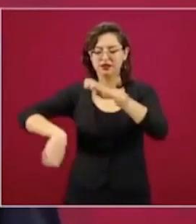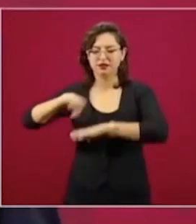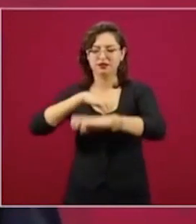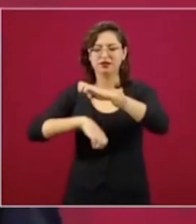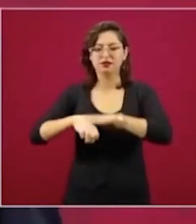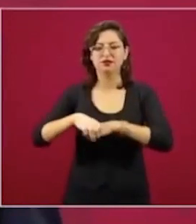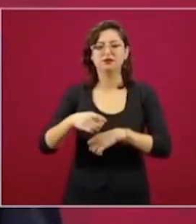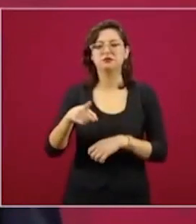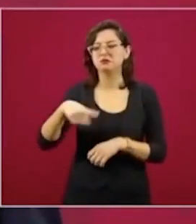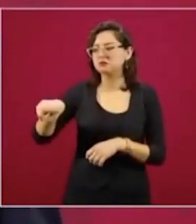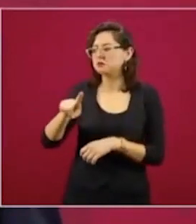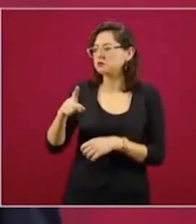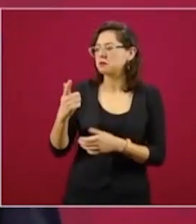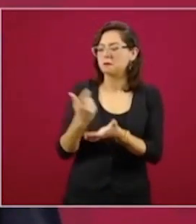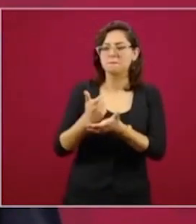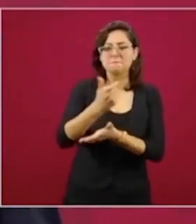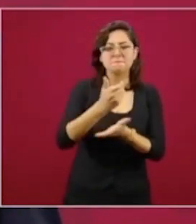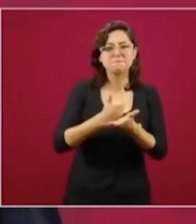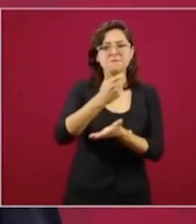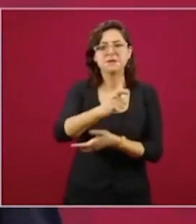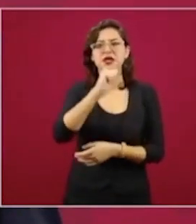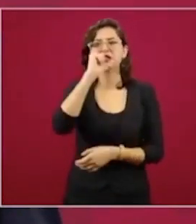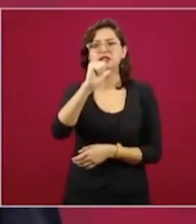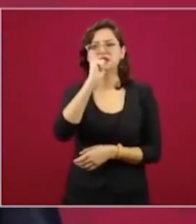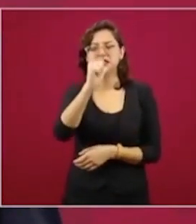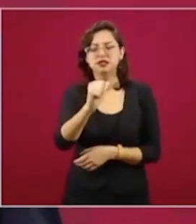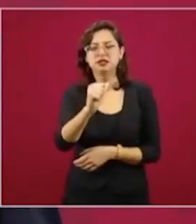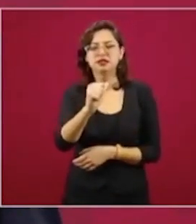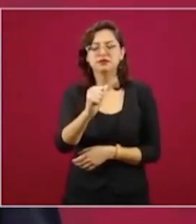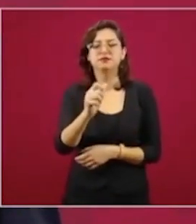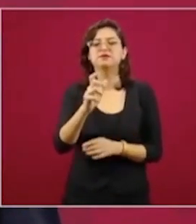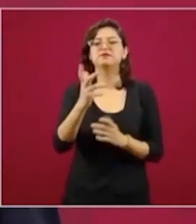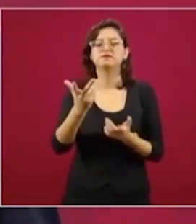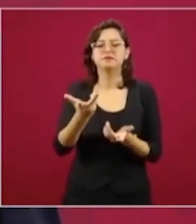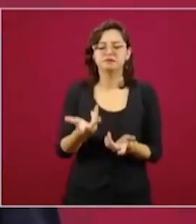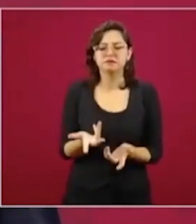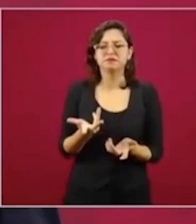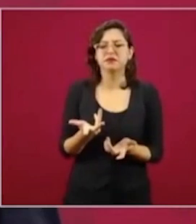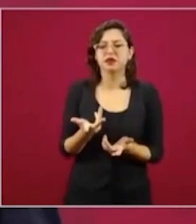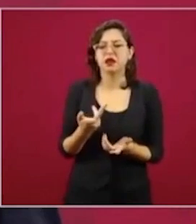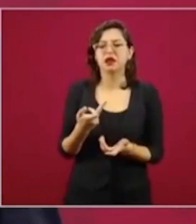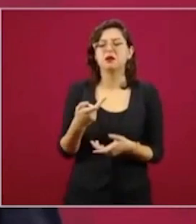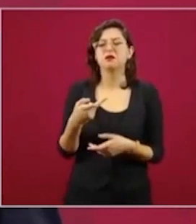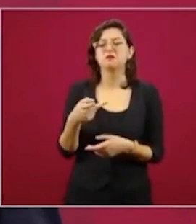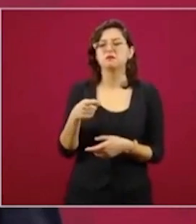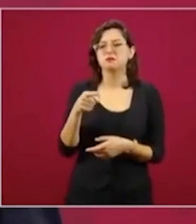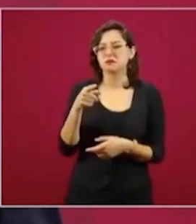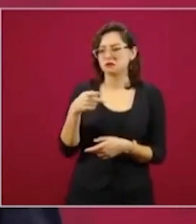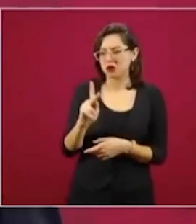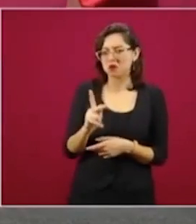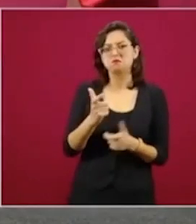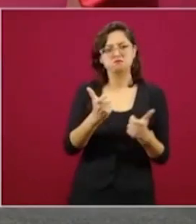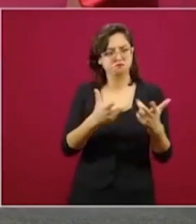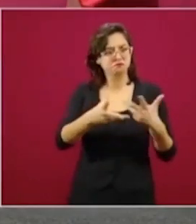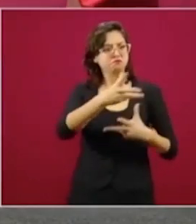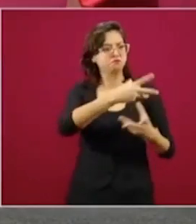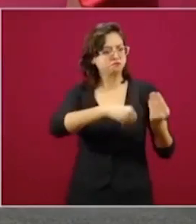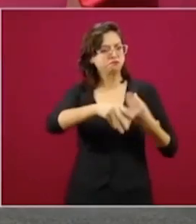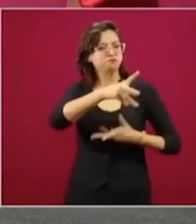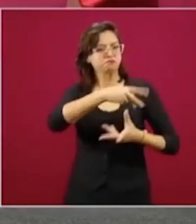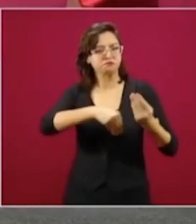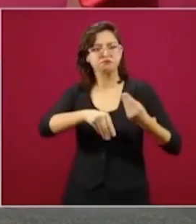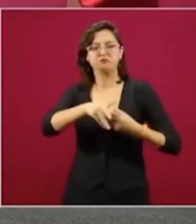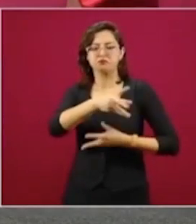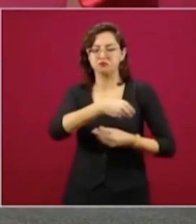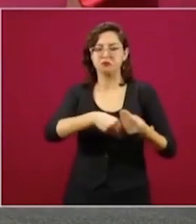pagaban, se ha logrado recuperar bastante, es una